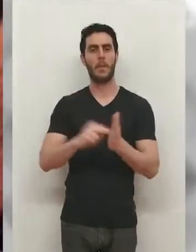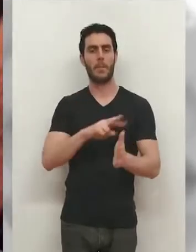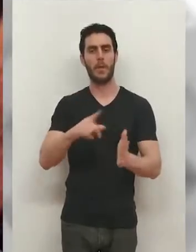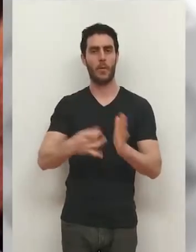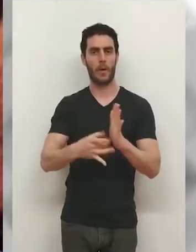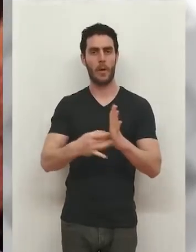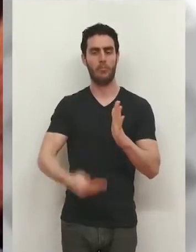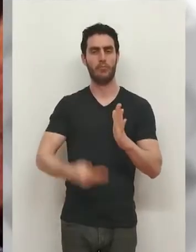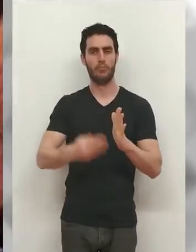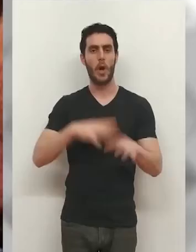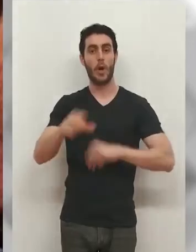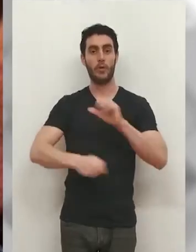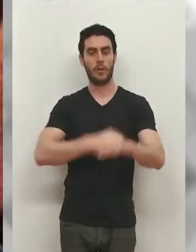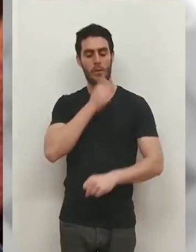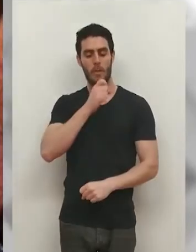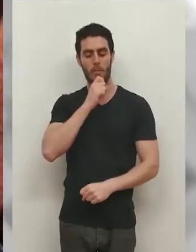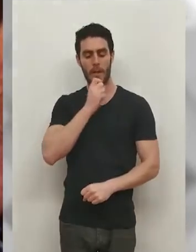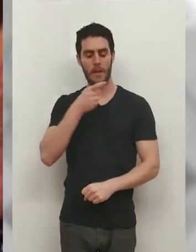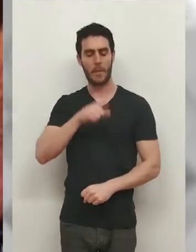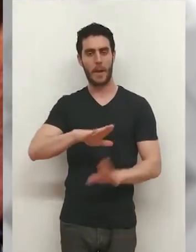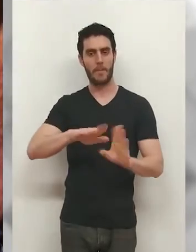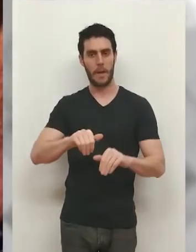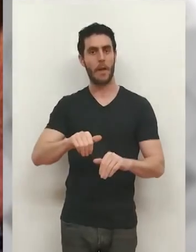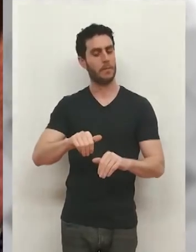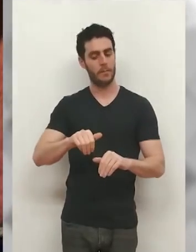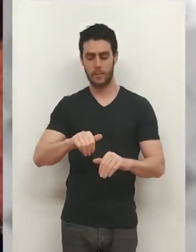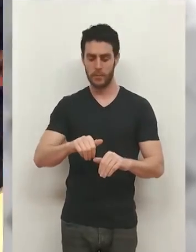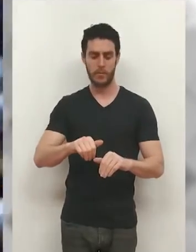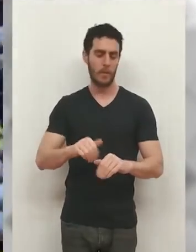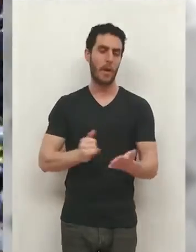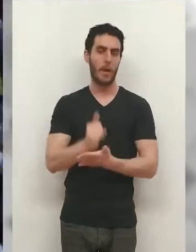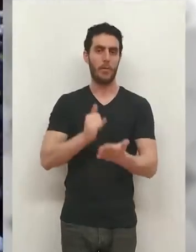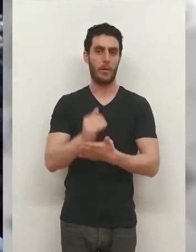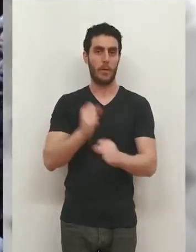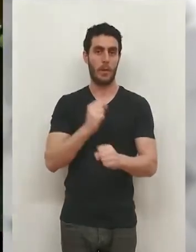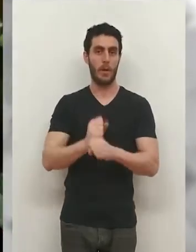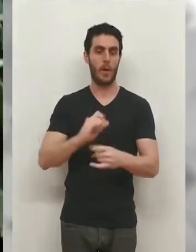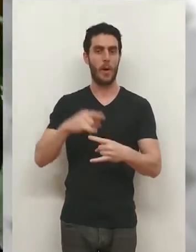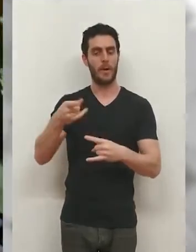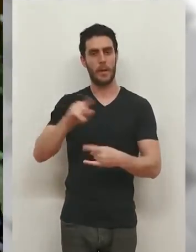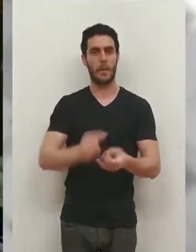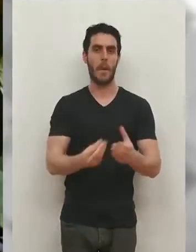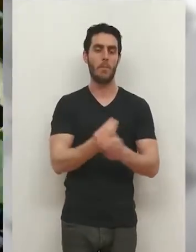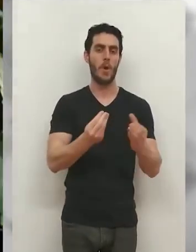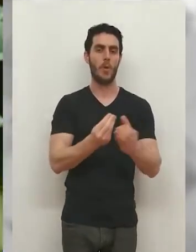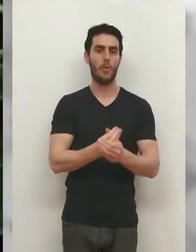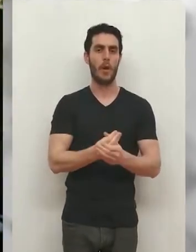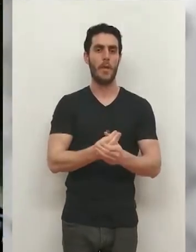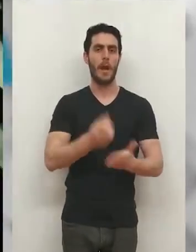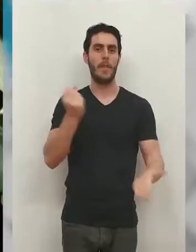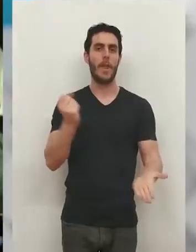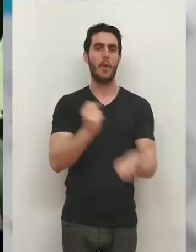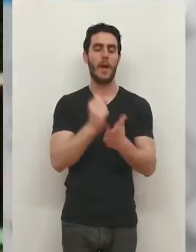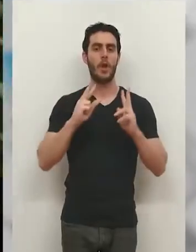2021, una cosecha como siempre compleja y que obligó a poner sobre la mesa todo el buen hacer de los agricultores y productores de la denominación.